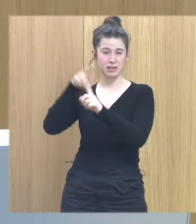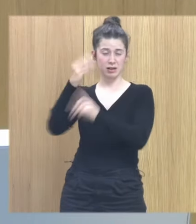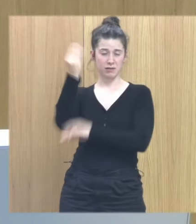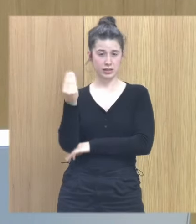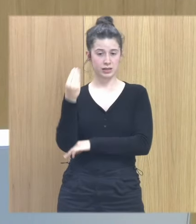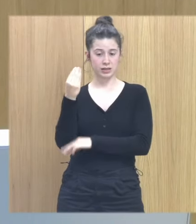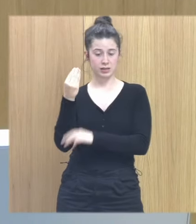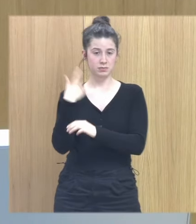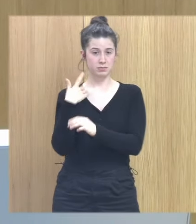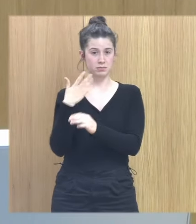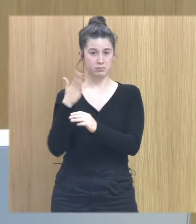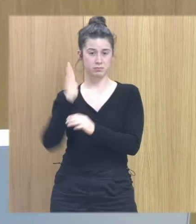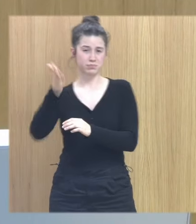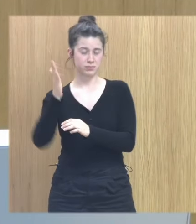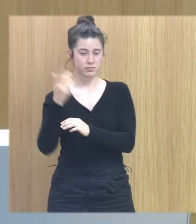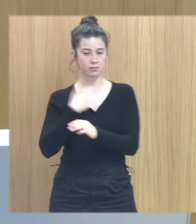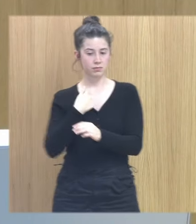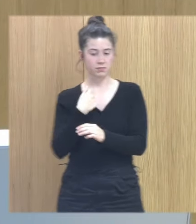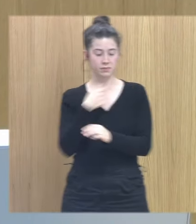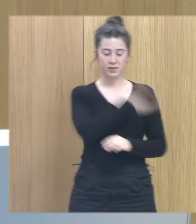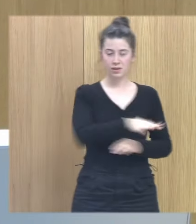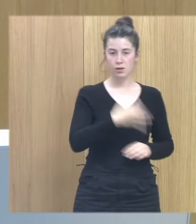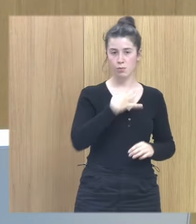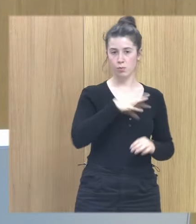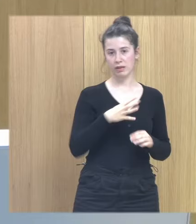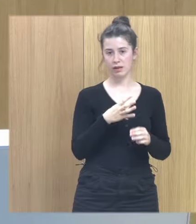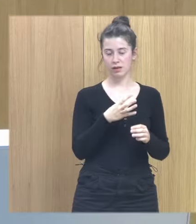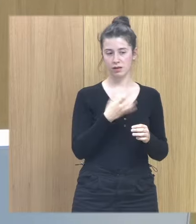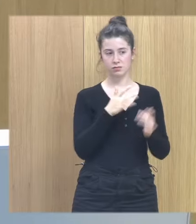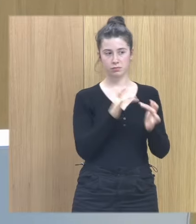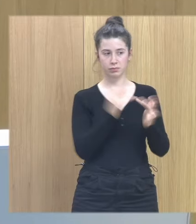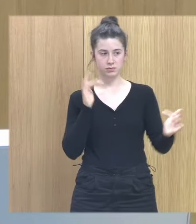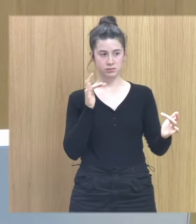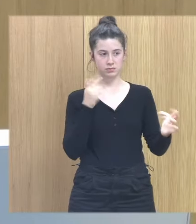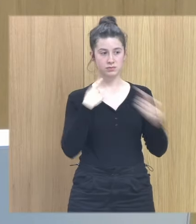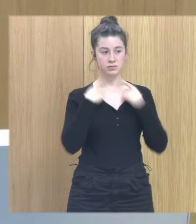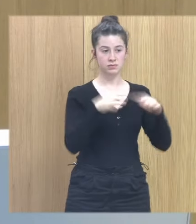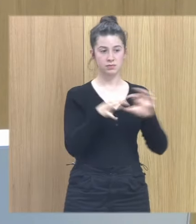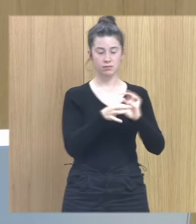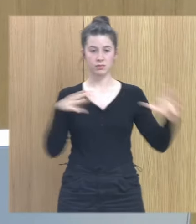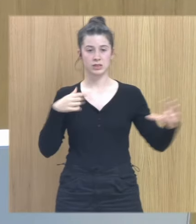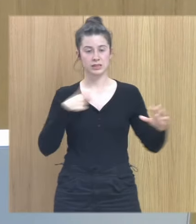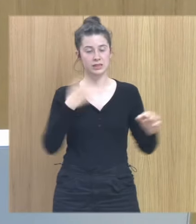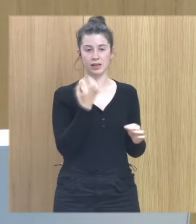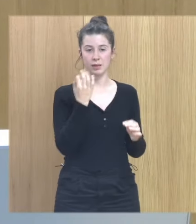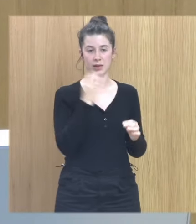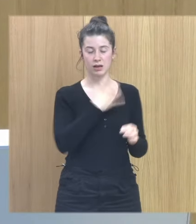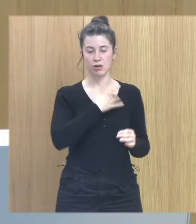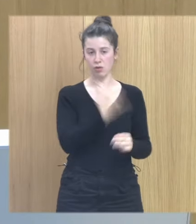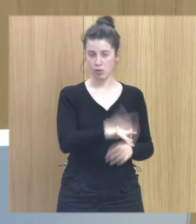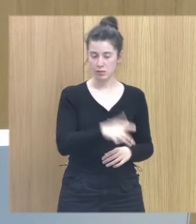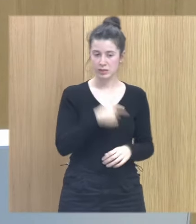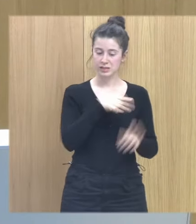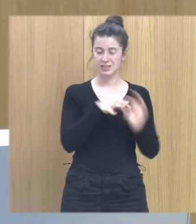perder al niño o la niña en ese proceso entonces tiene que ser una narrativa compasiva compasiva de todo esto tiene que ver con la culpa